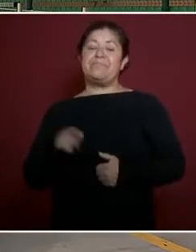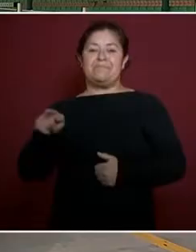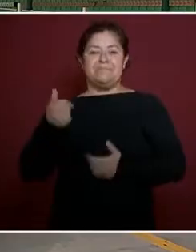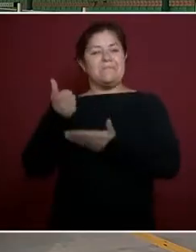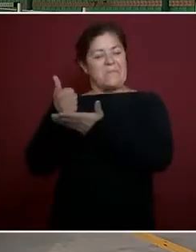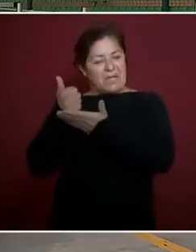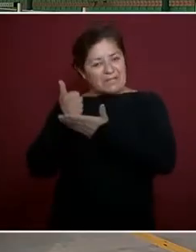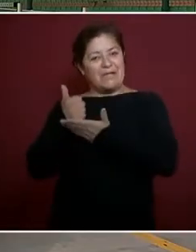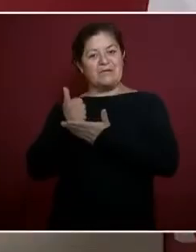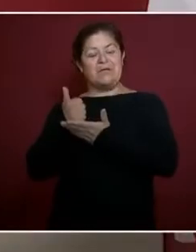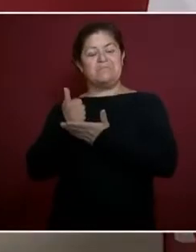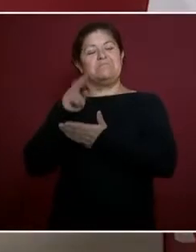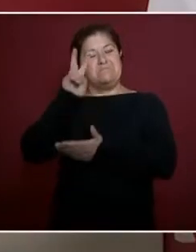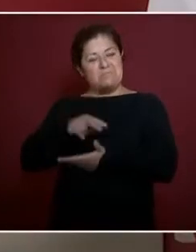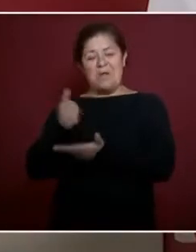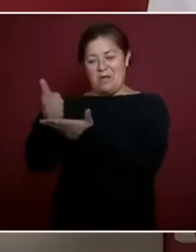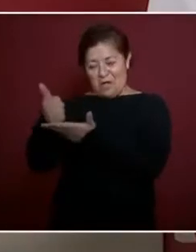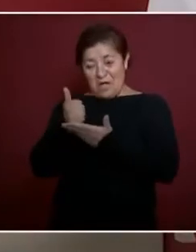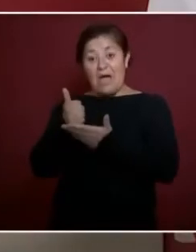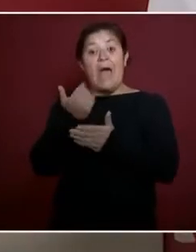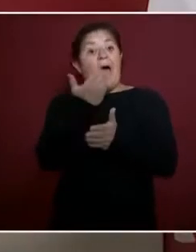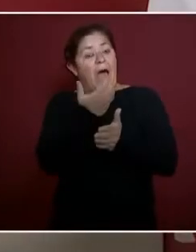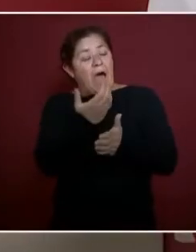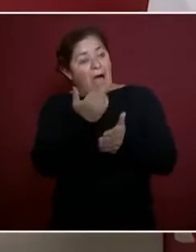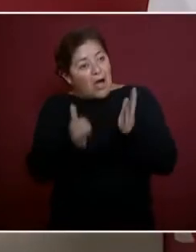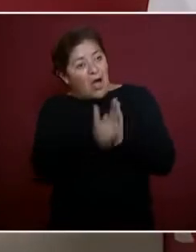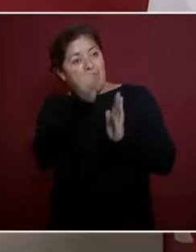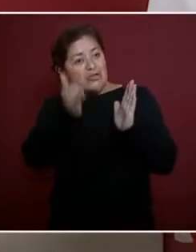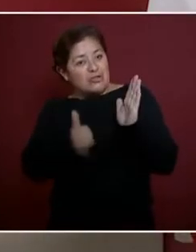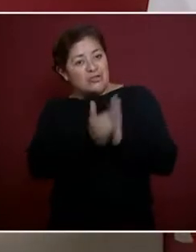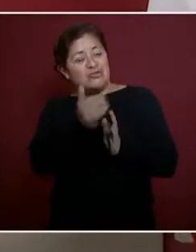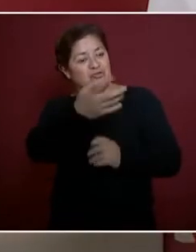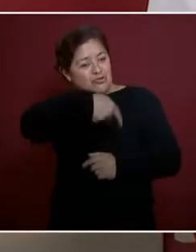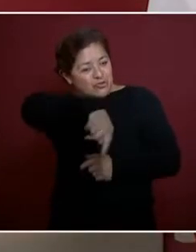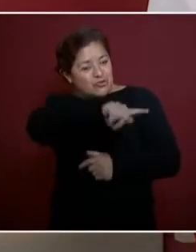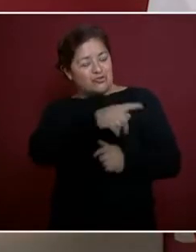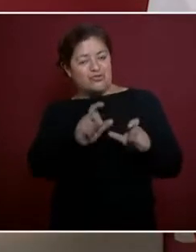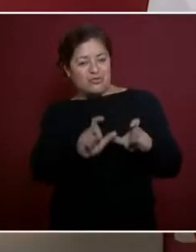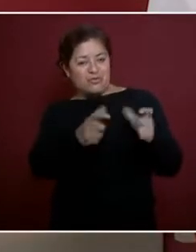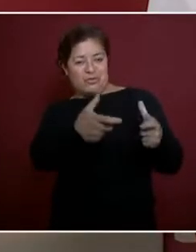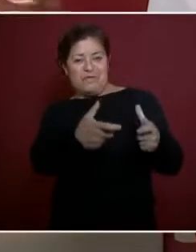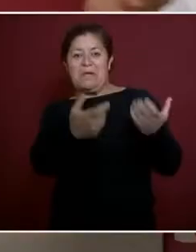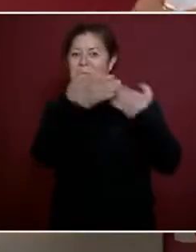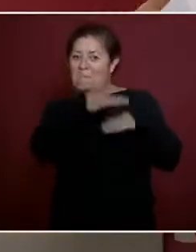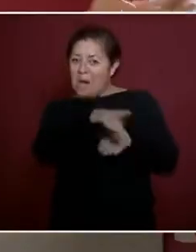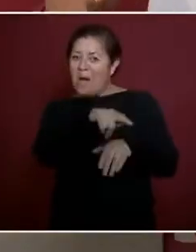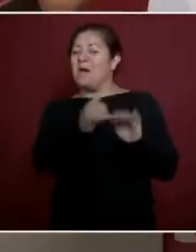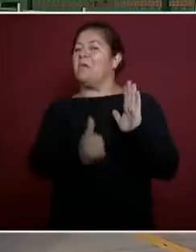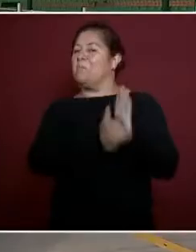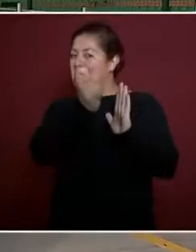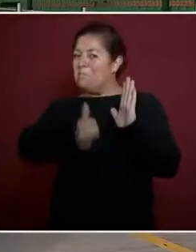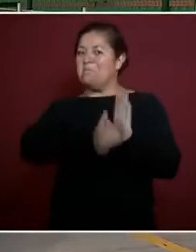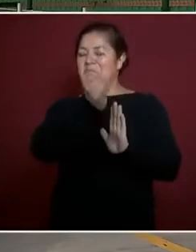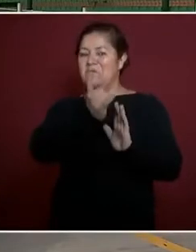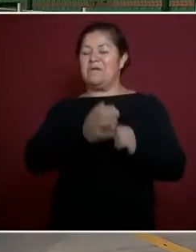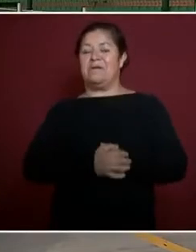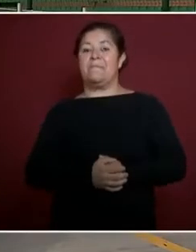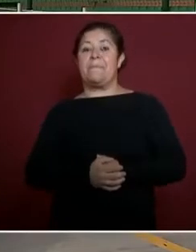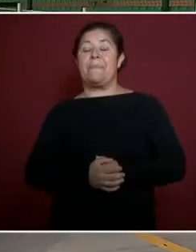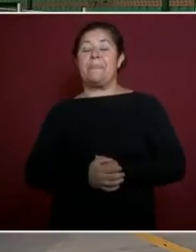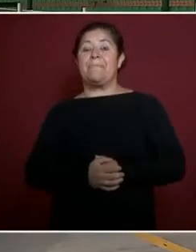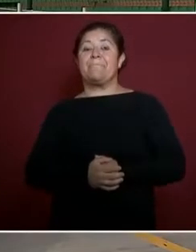a construir. ¿Saben que hacen